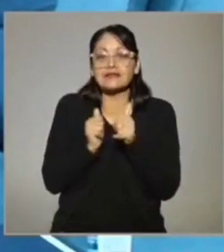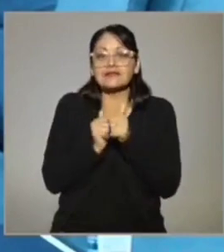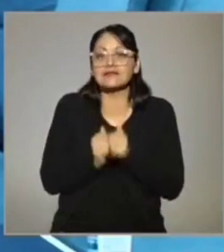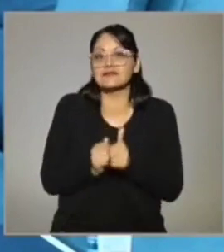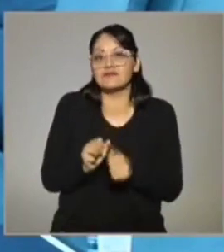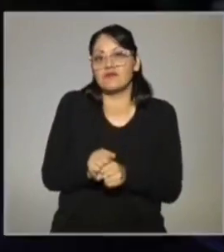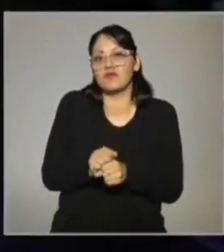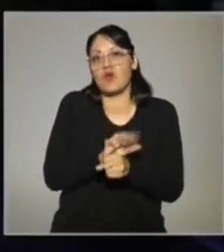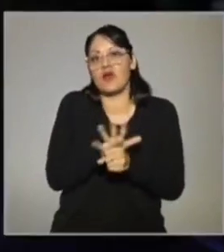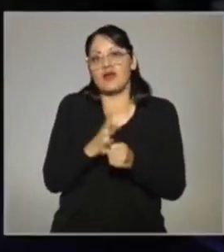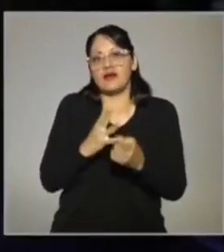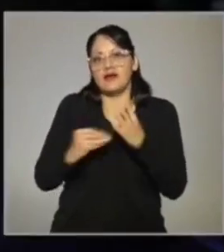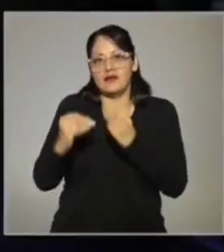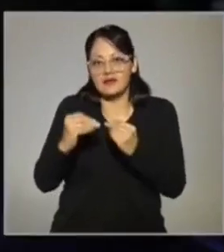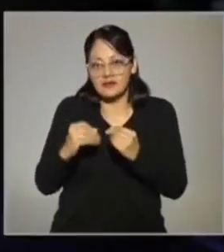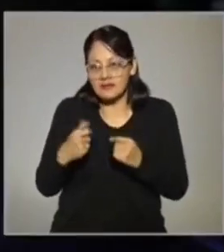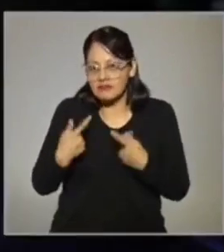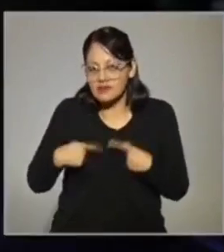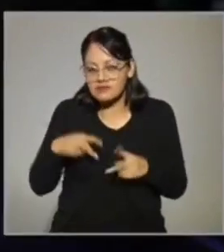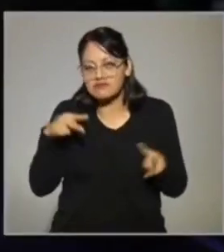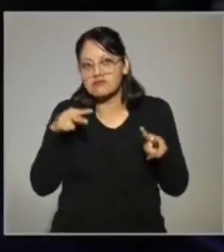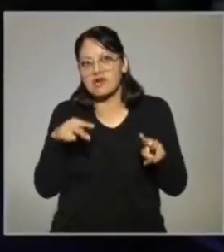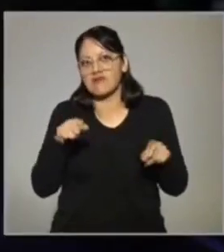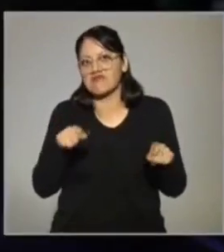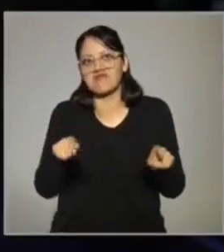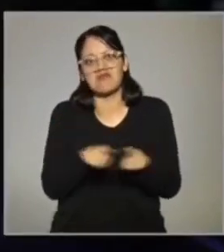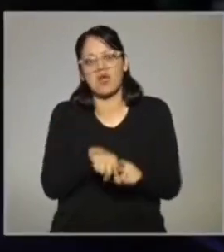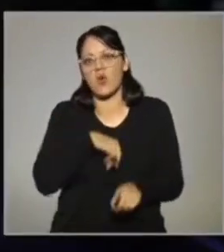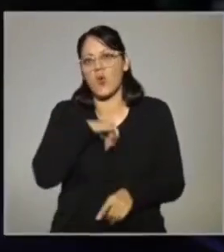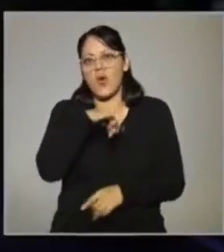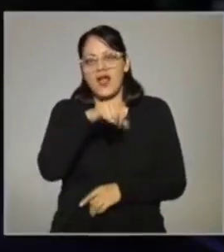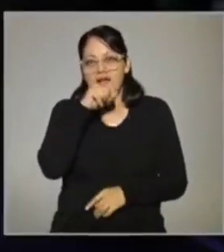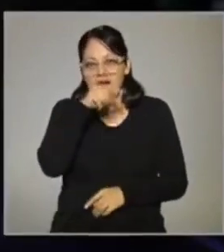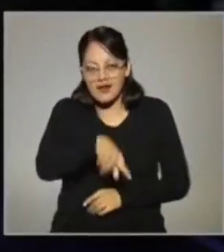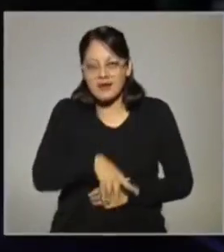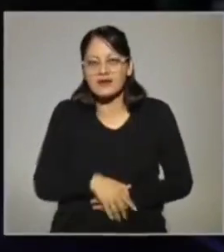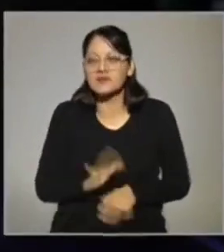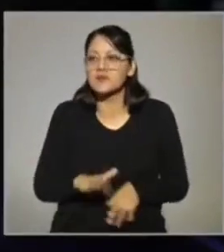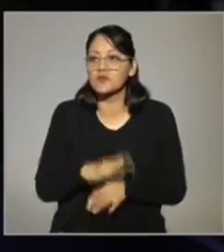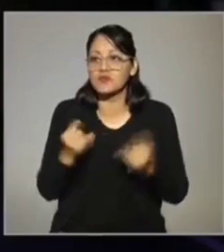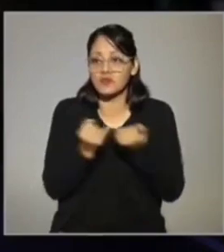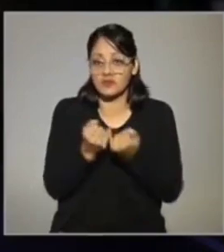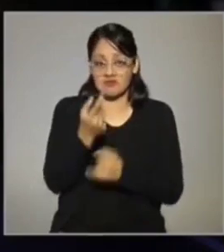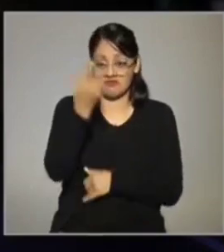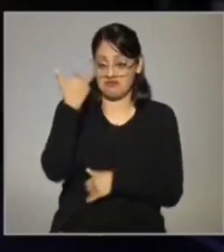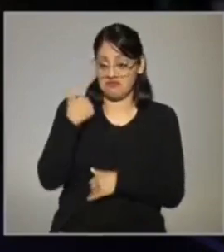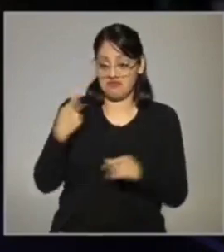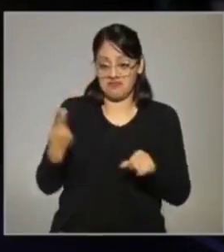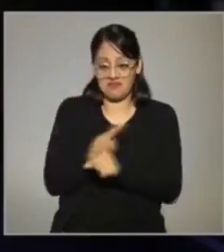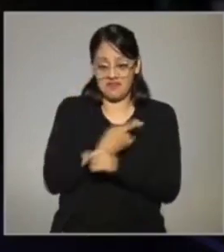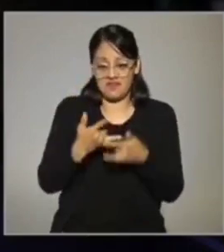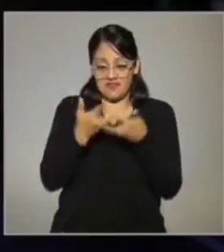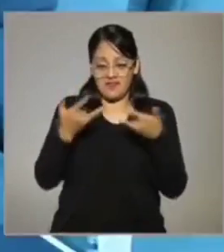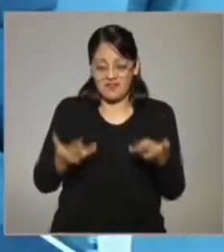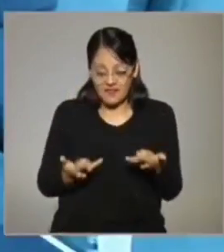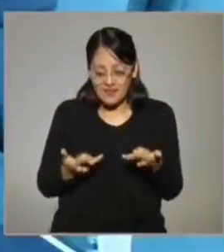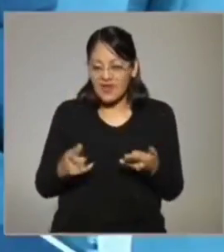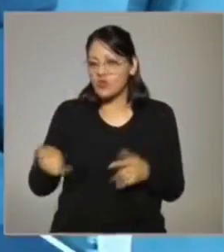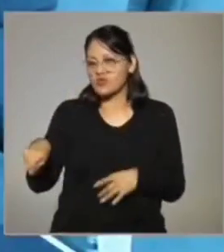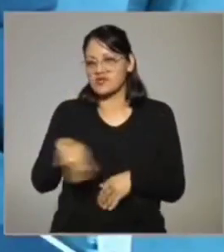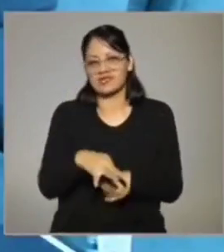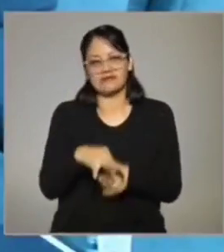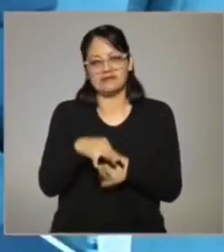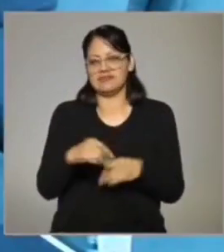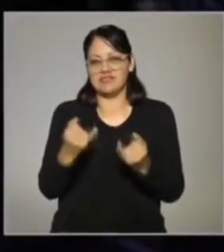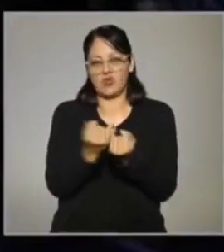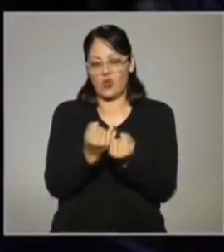mucha gente se va a sentir identificados porque seguramente, por lo menos, algo de lo que va a pasar en la historia habrán vivido